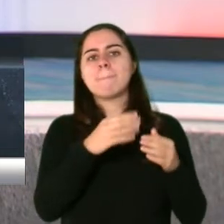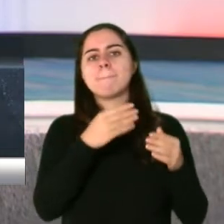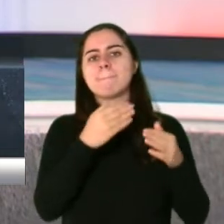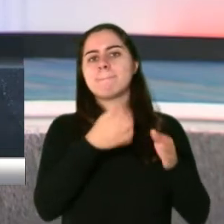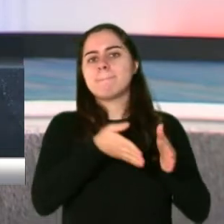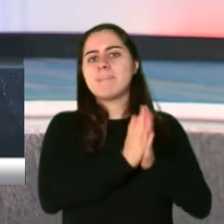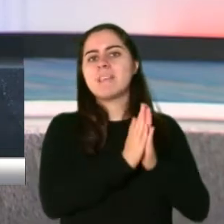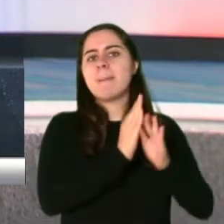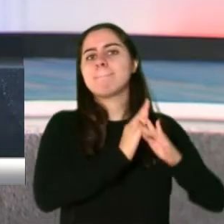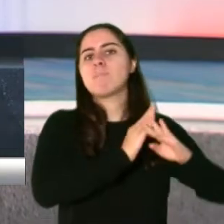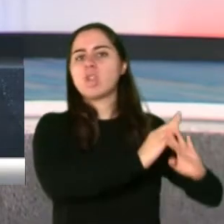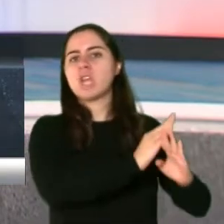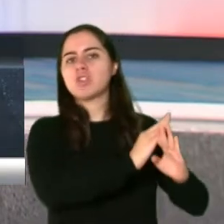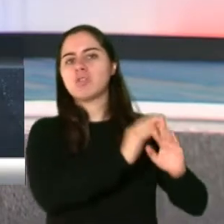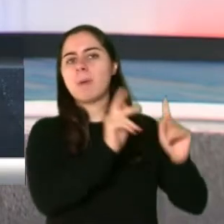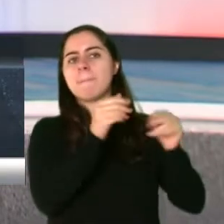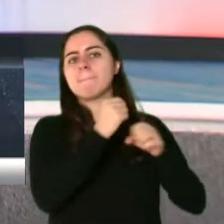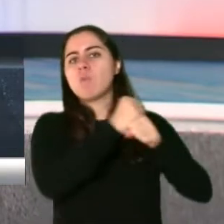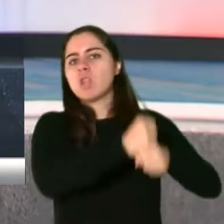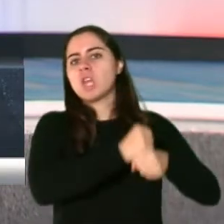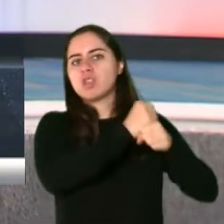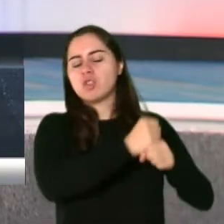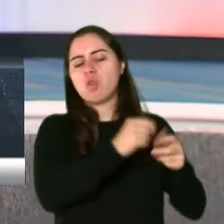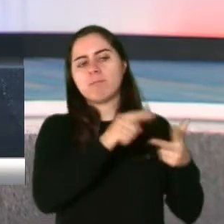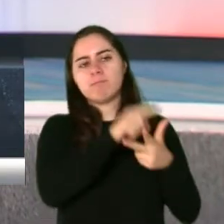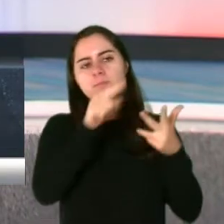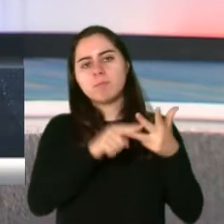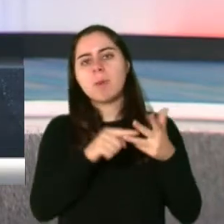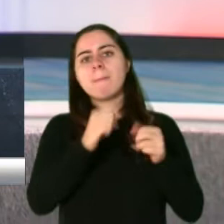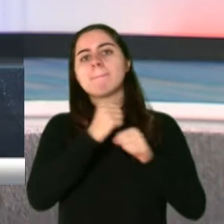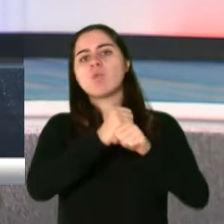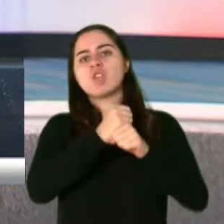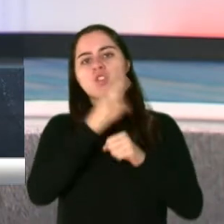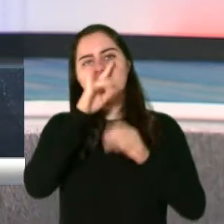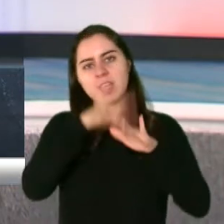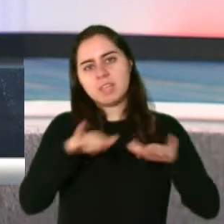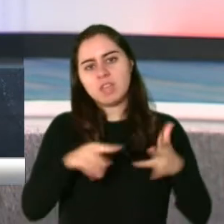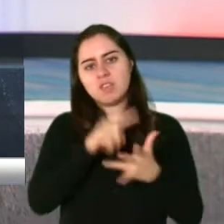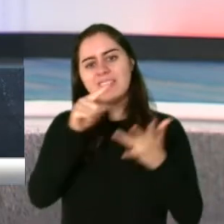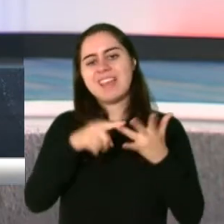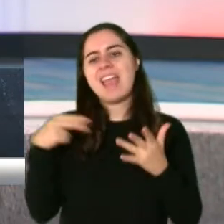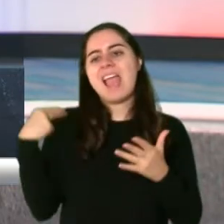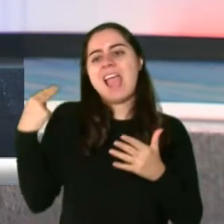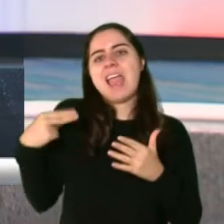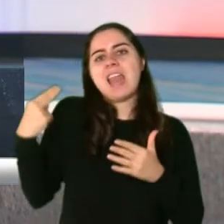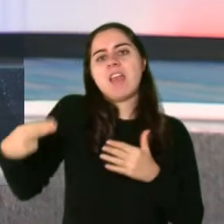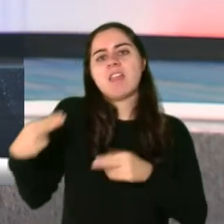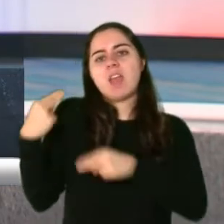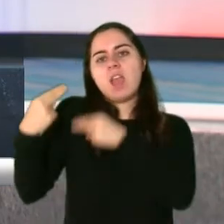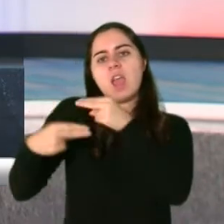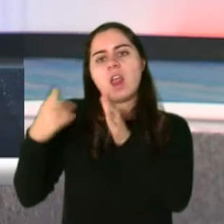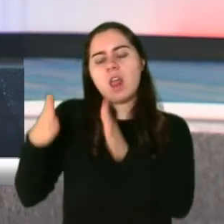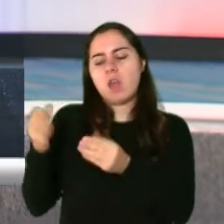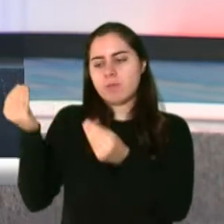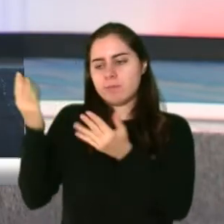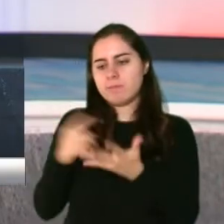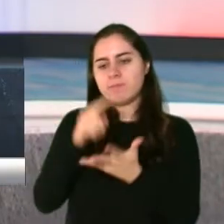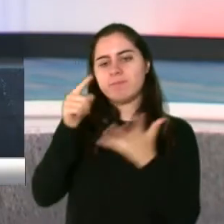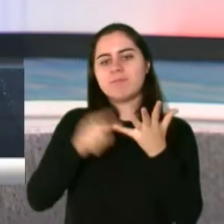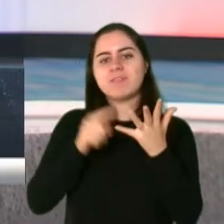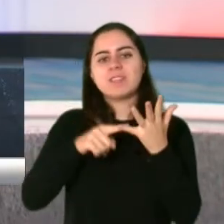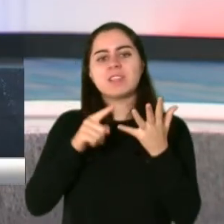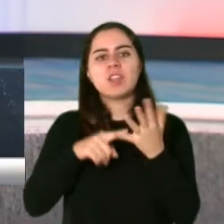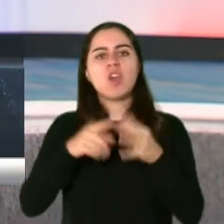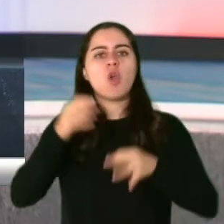54, la 246, que es de protección de menores, resoluciones de declaratorias de herederos, declaraciones juradas y demás